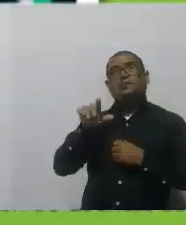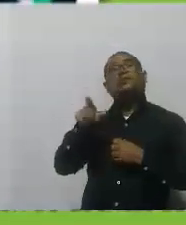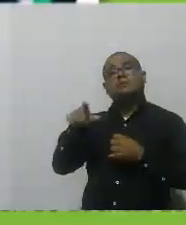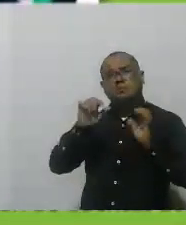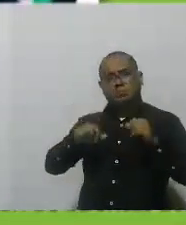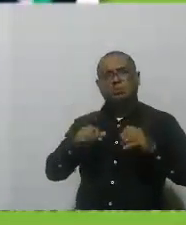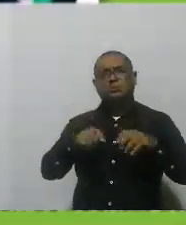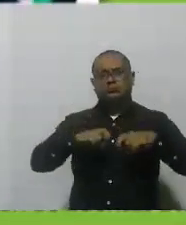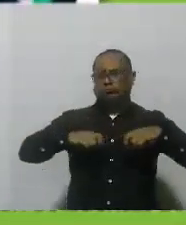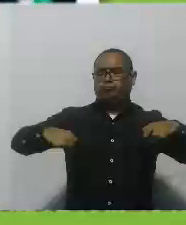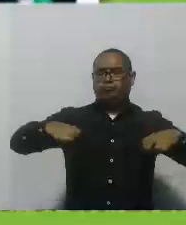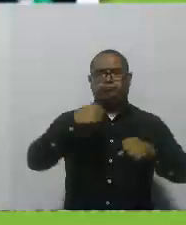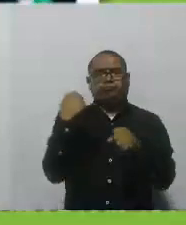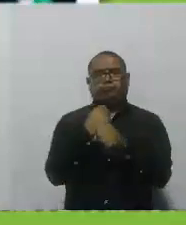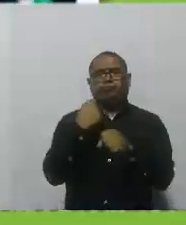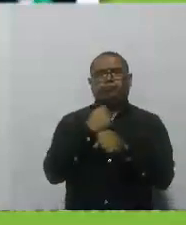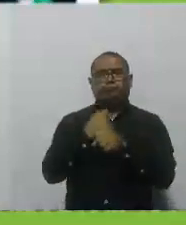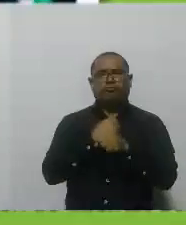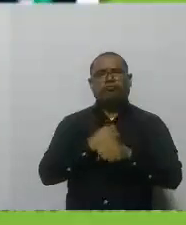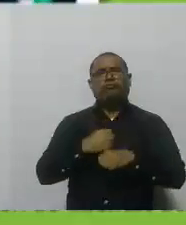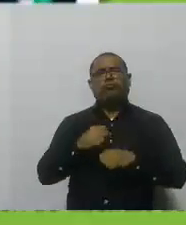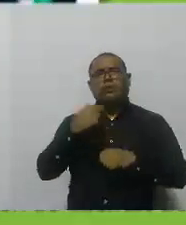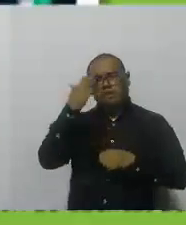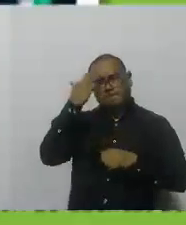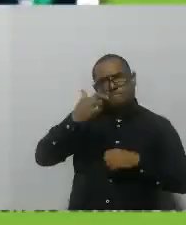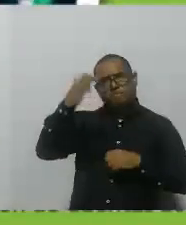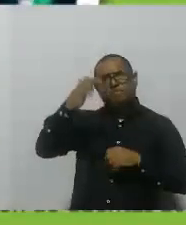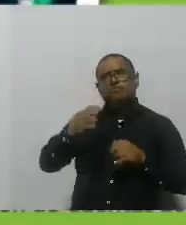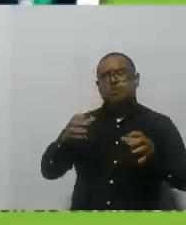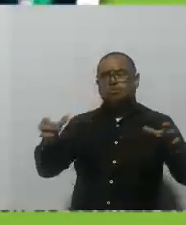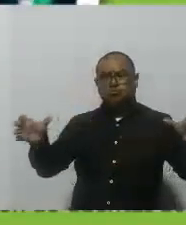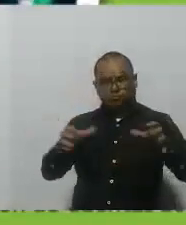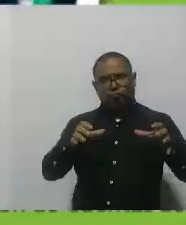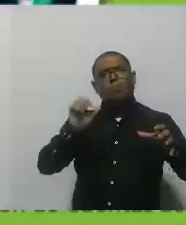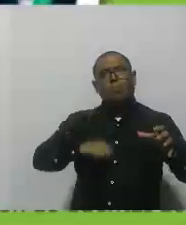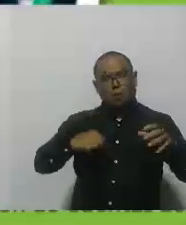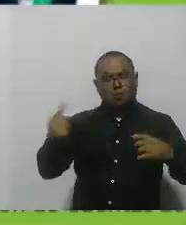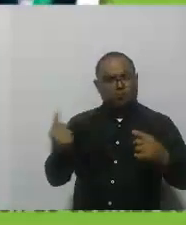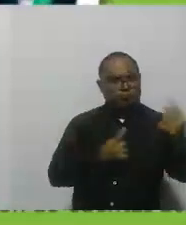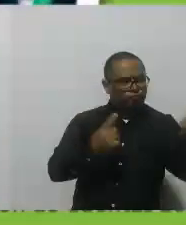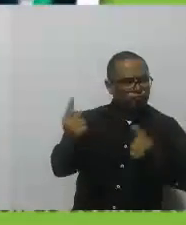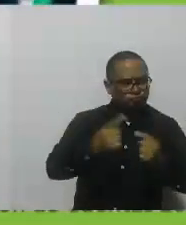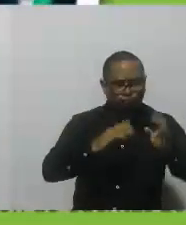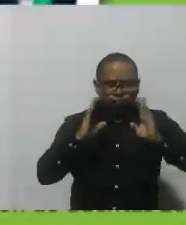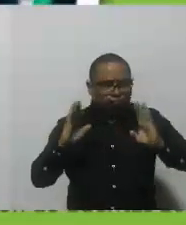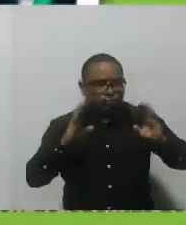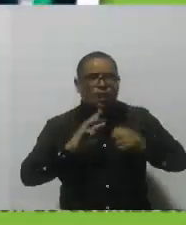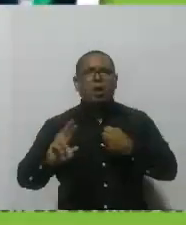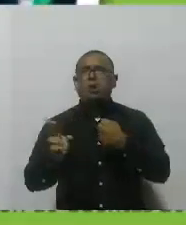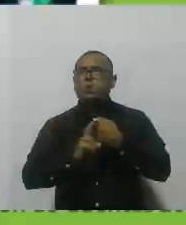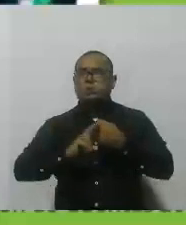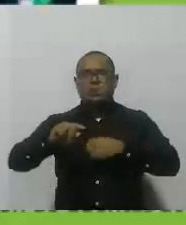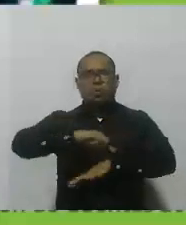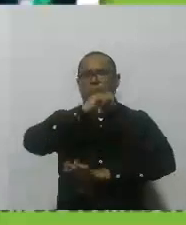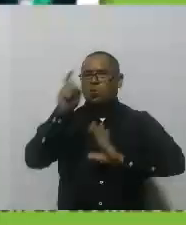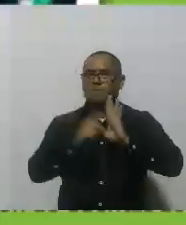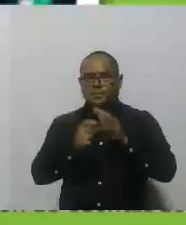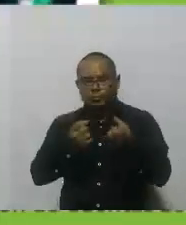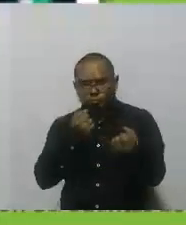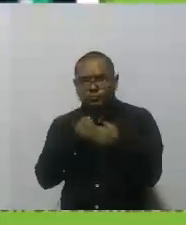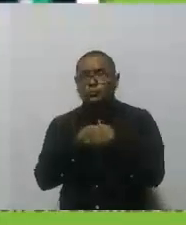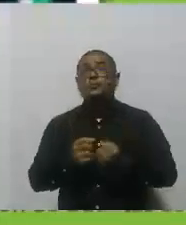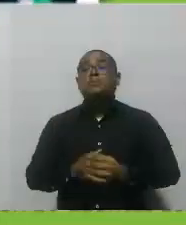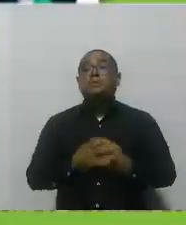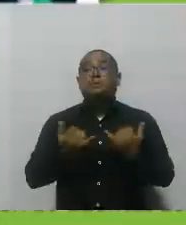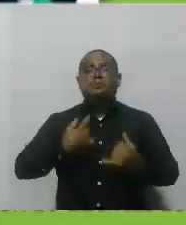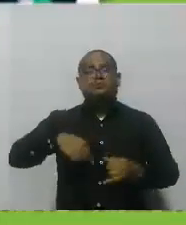interdisciplinario que puede atenderlas y también acompañarles toda la ruta. Este es un logro que